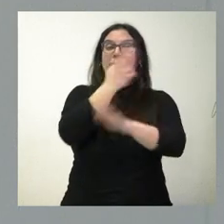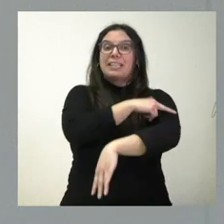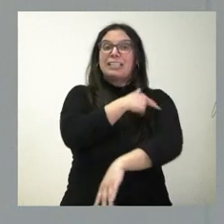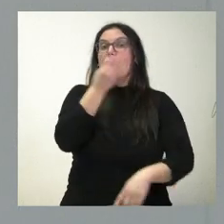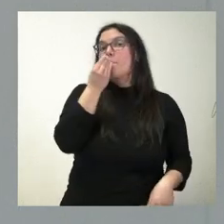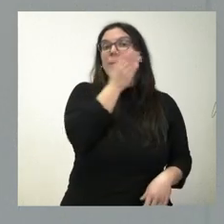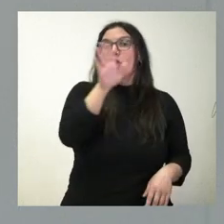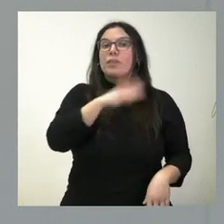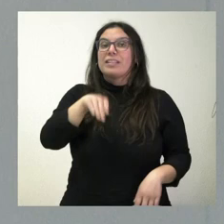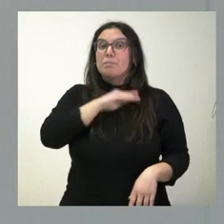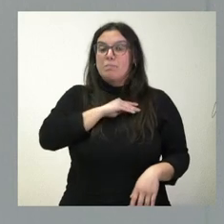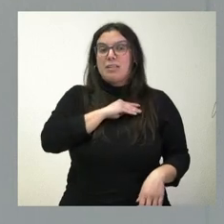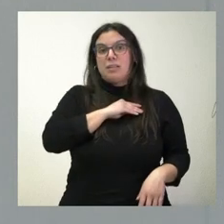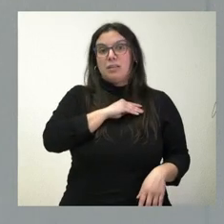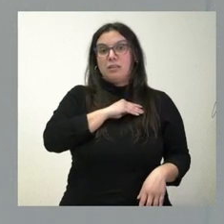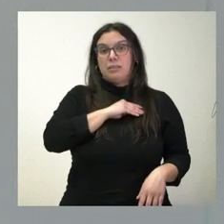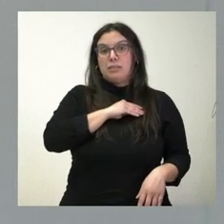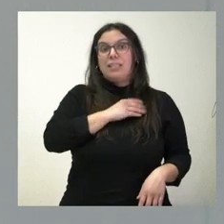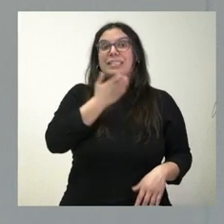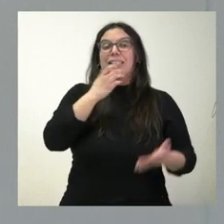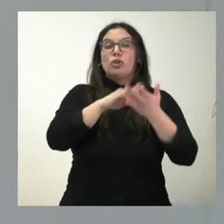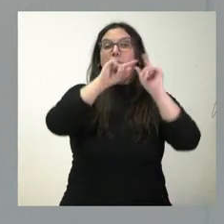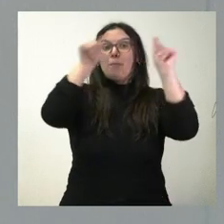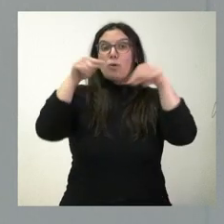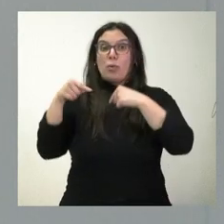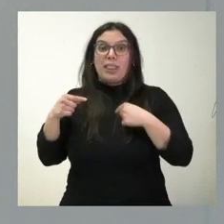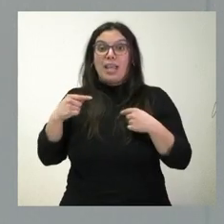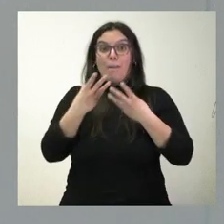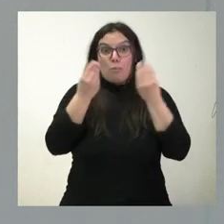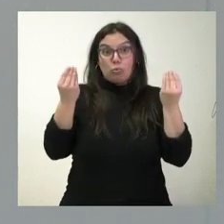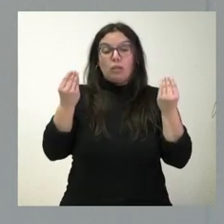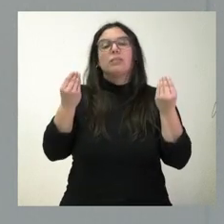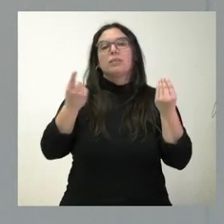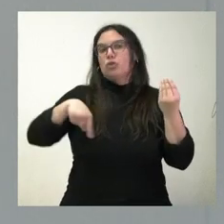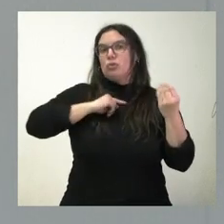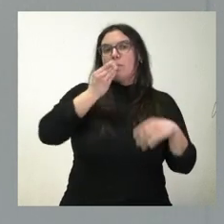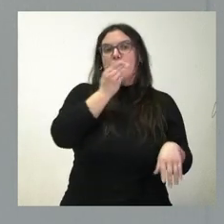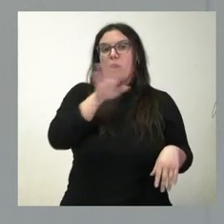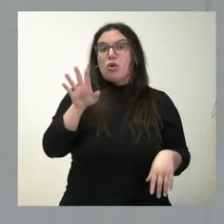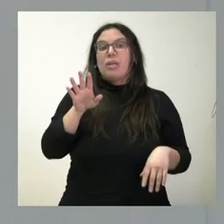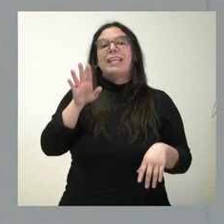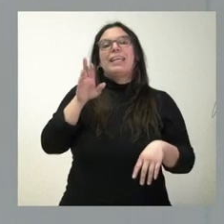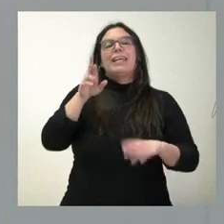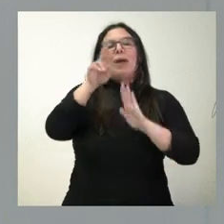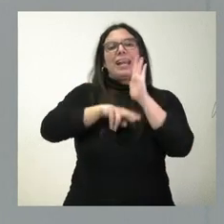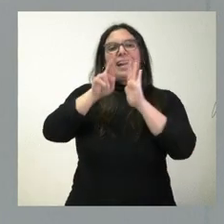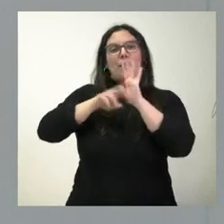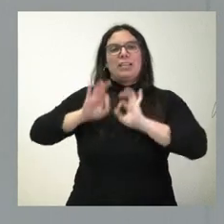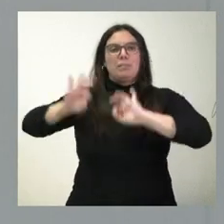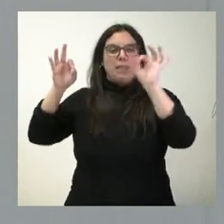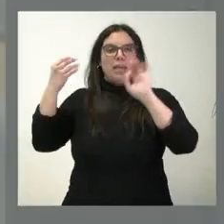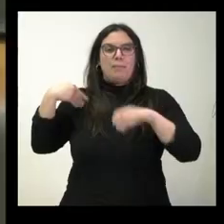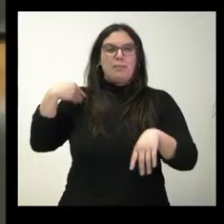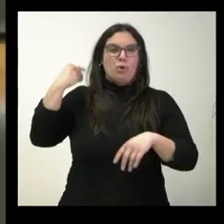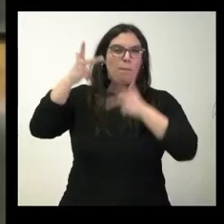toda España entre las comunidades pluriprovinciales y que no tienen una financiación de régimen foral. Tenemos una marea